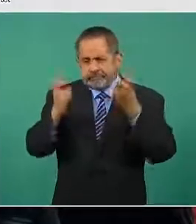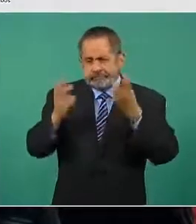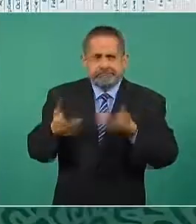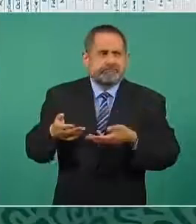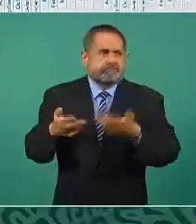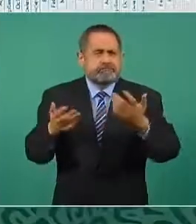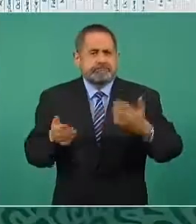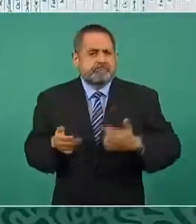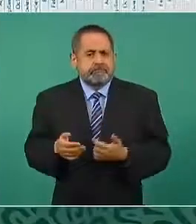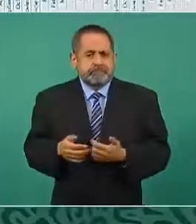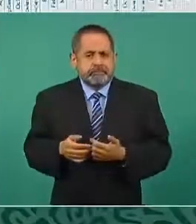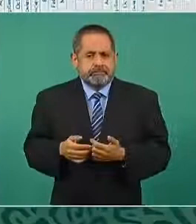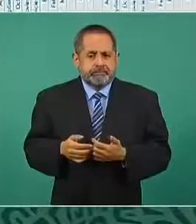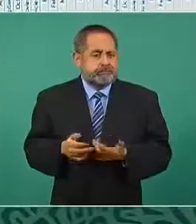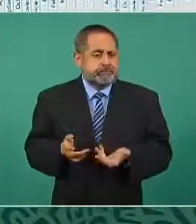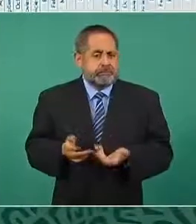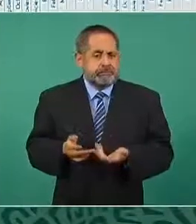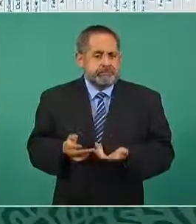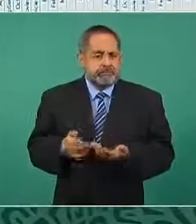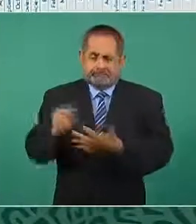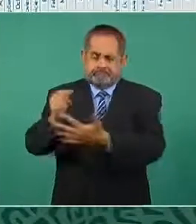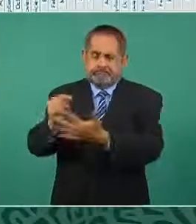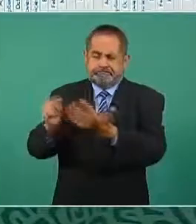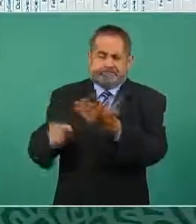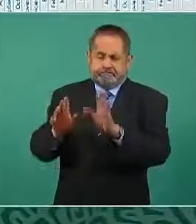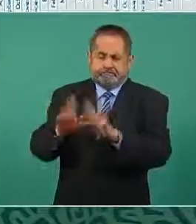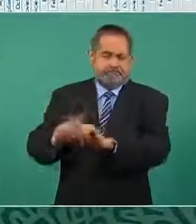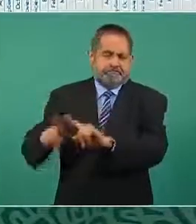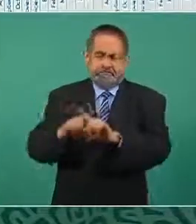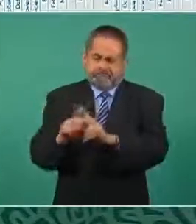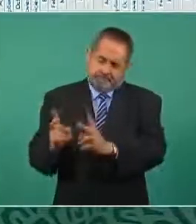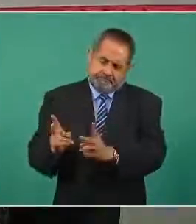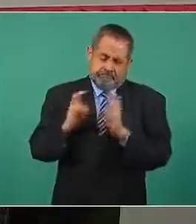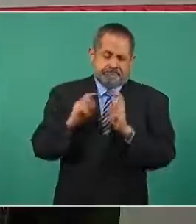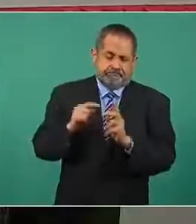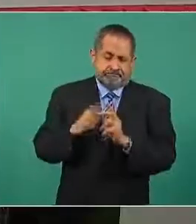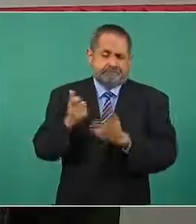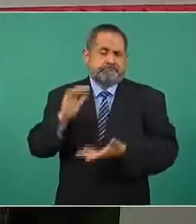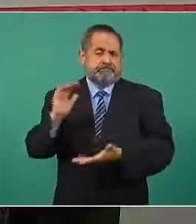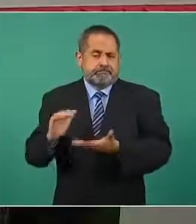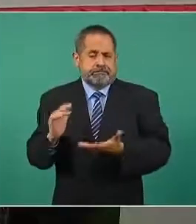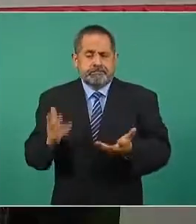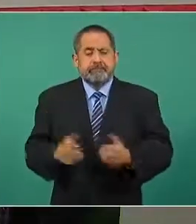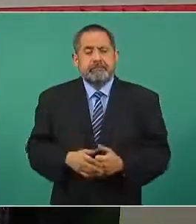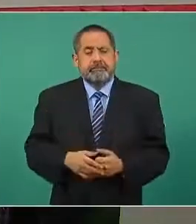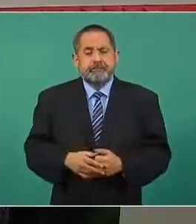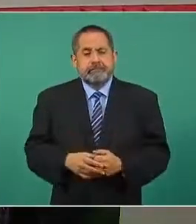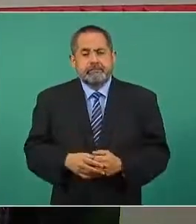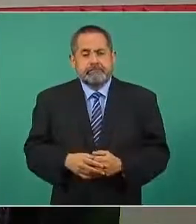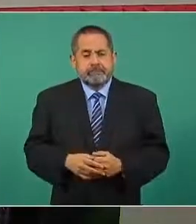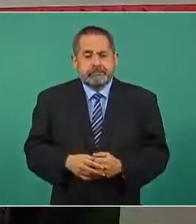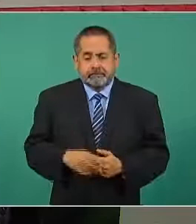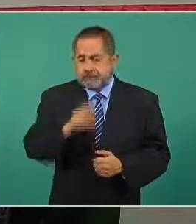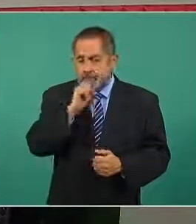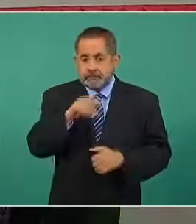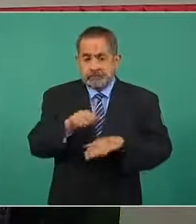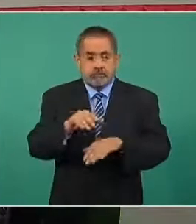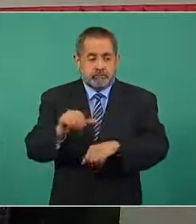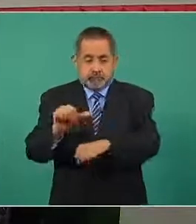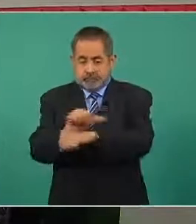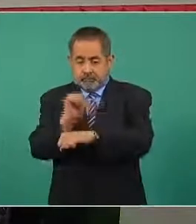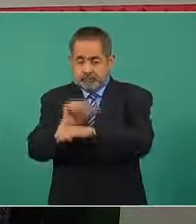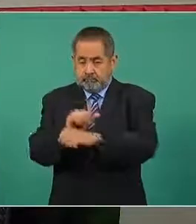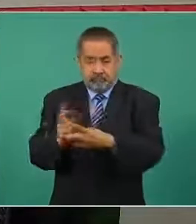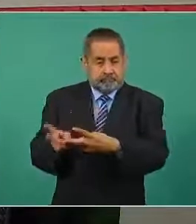robos de todas las variantes adelante en relación con el robo de vehículo